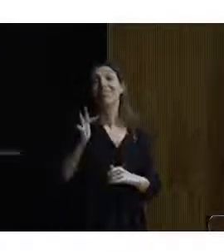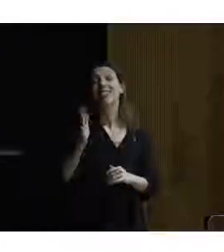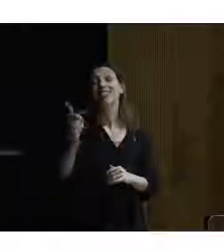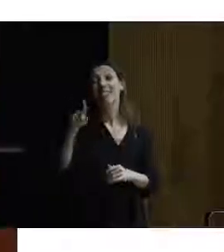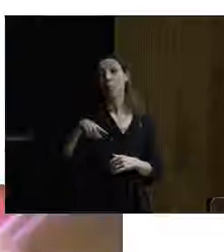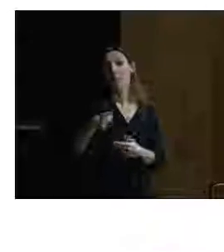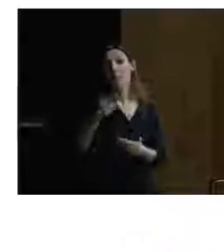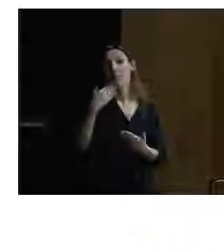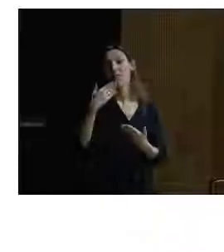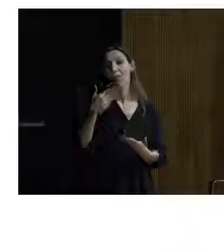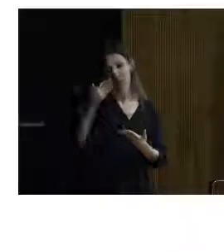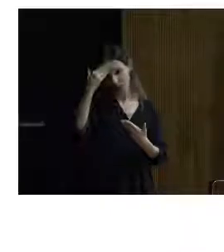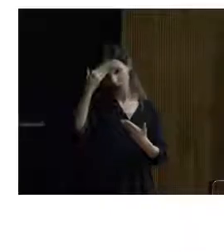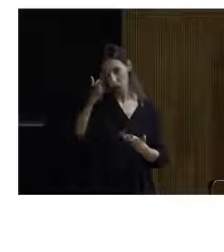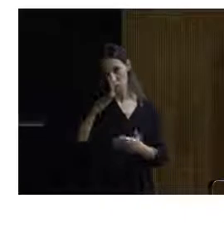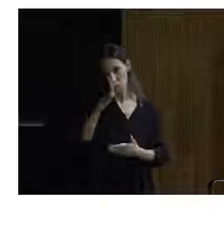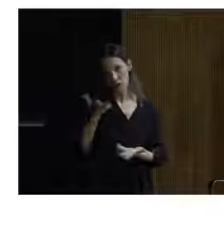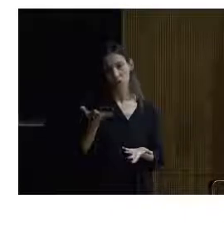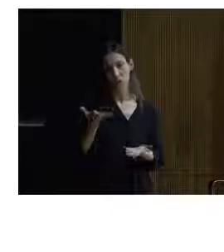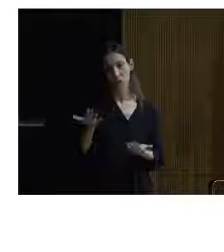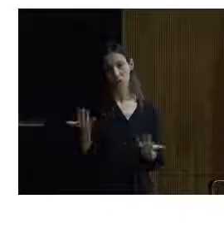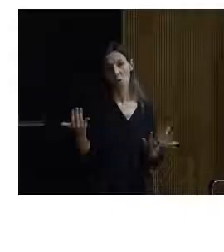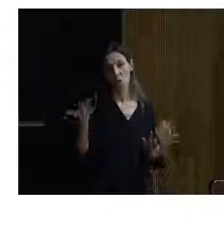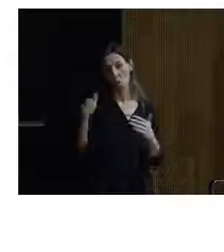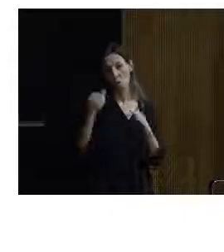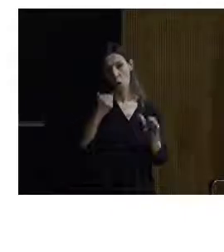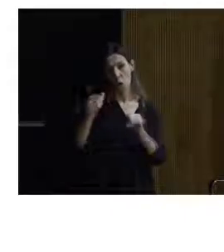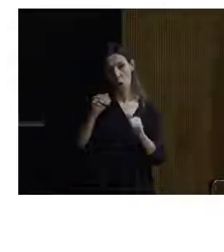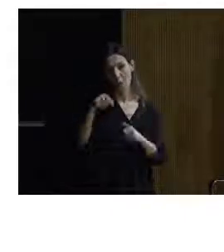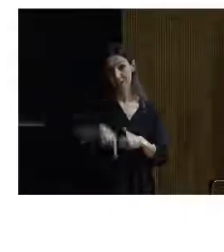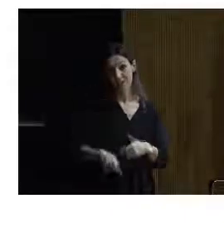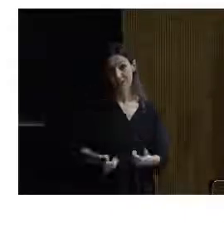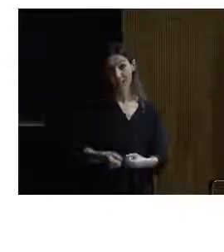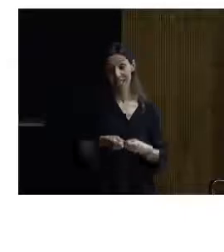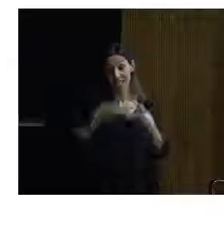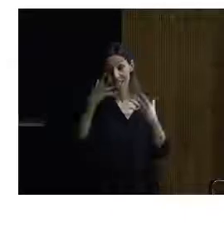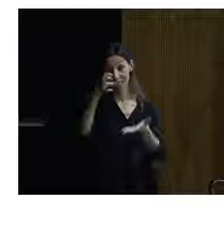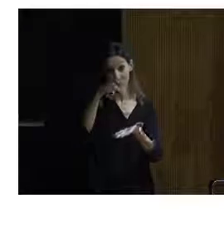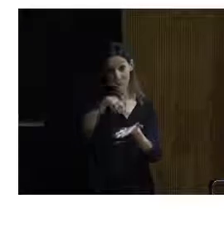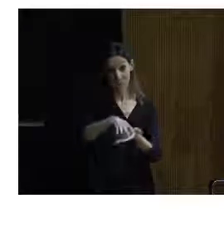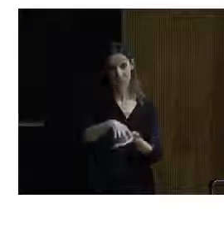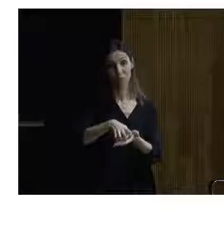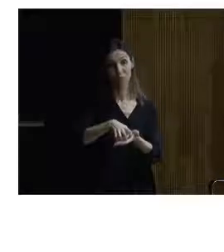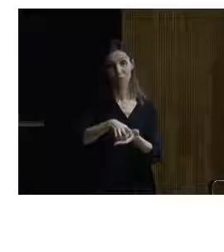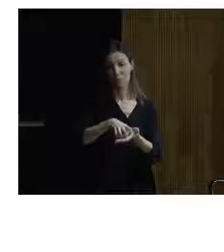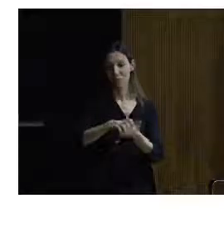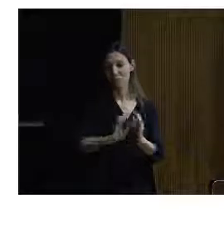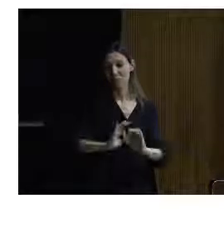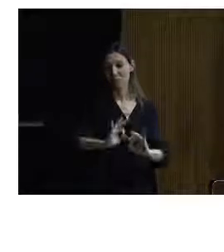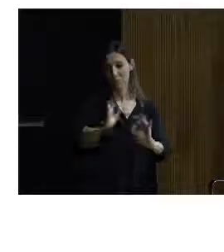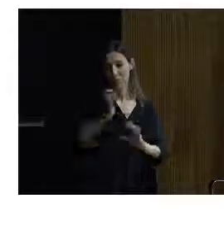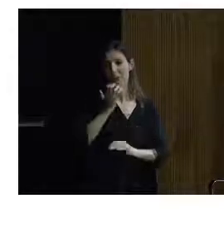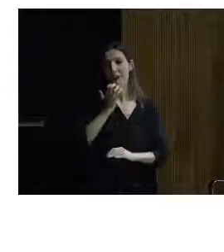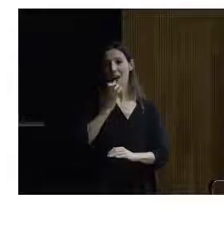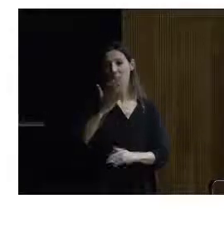por haber convocado esta jornada en un edificio que, desde mi punto de vista, es modélico en la rehabilitación del